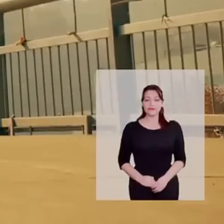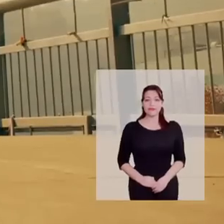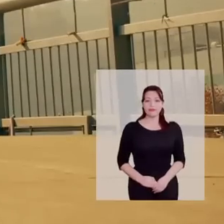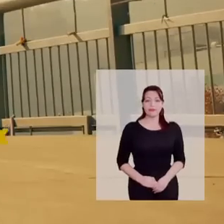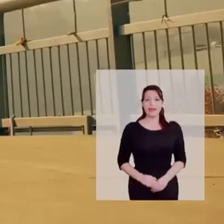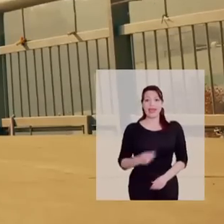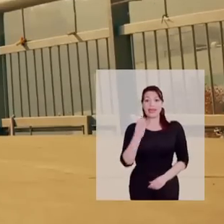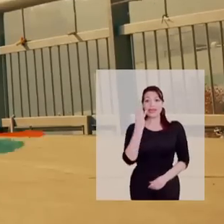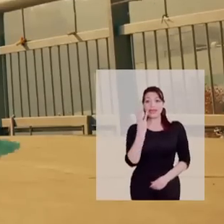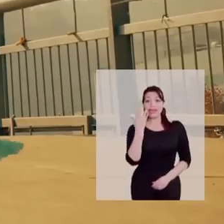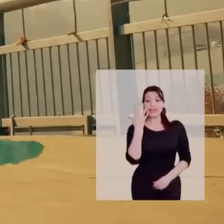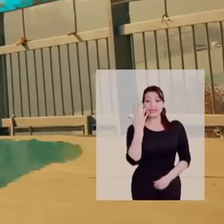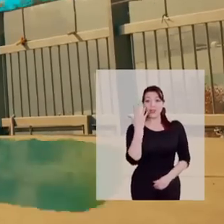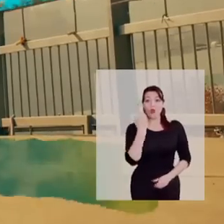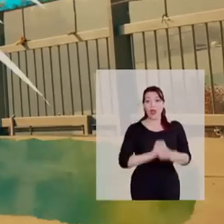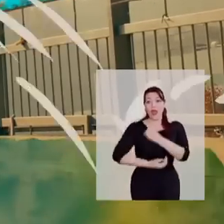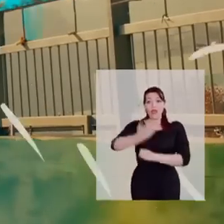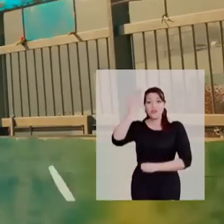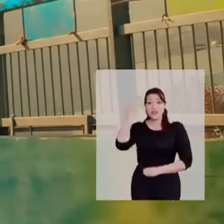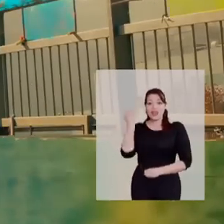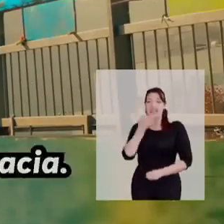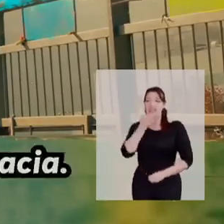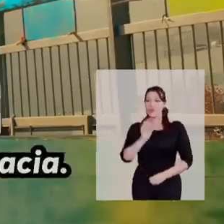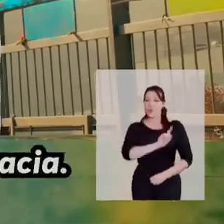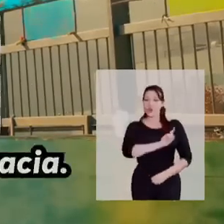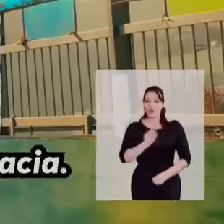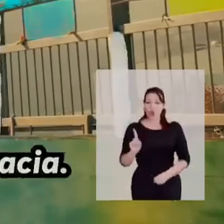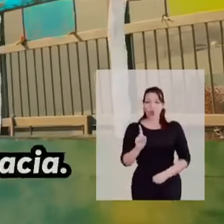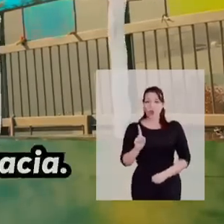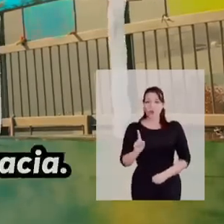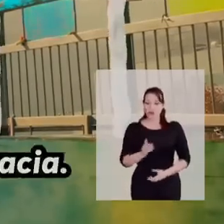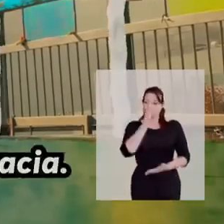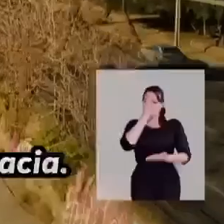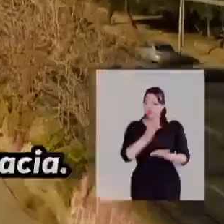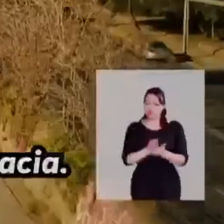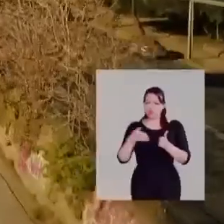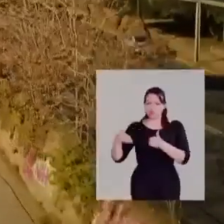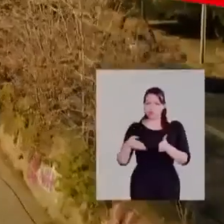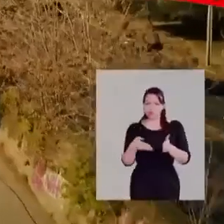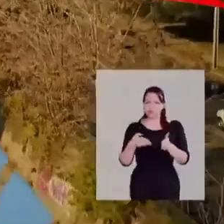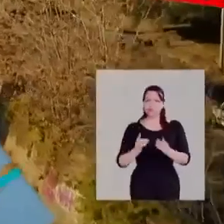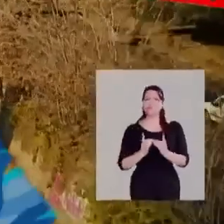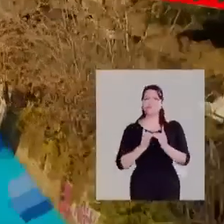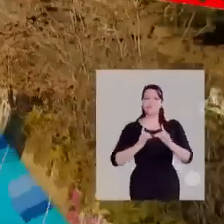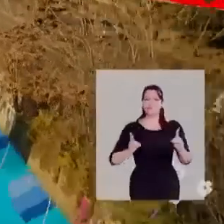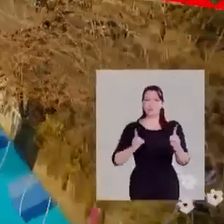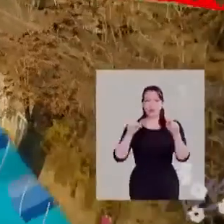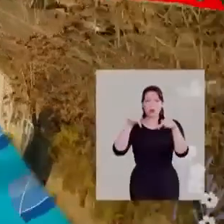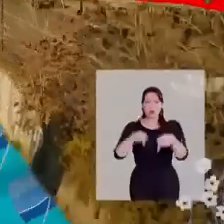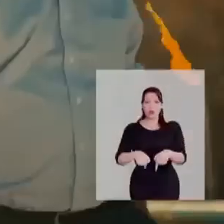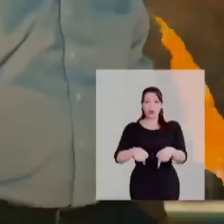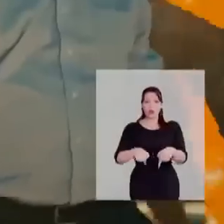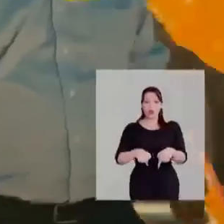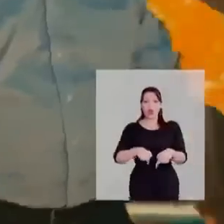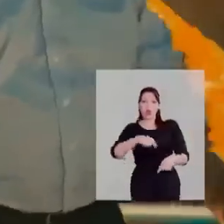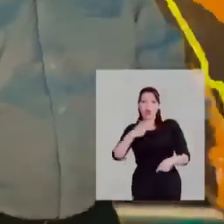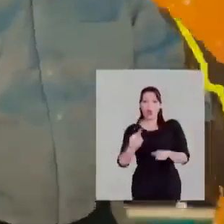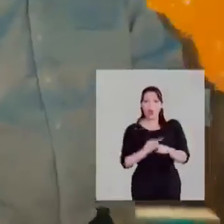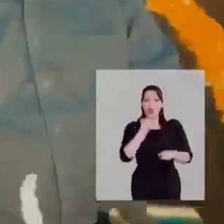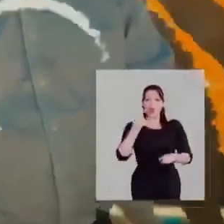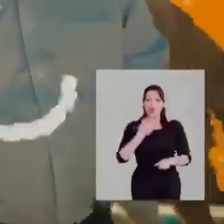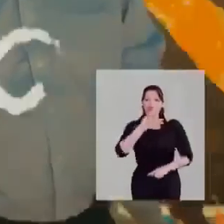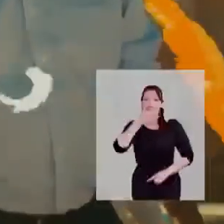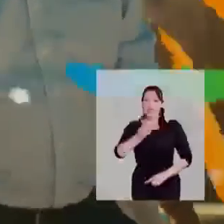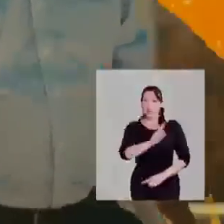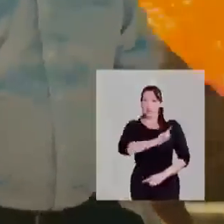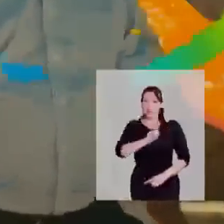Hace 35 años dijimos que no para tomar el camino de la democracia. Hoy volvemos a decir